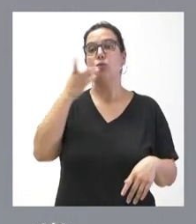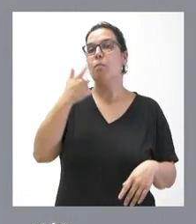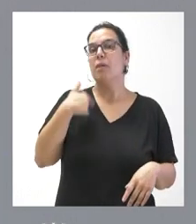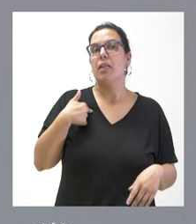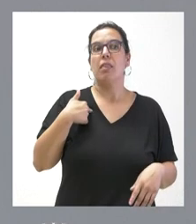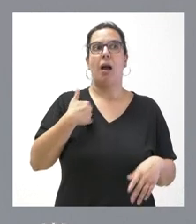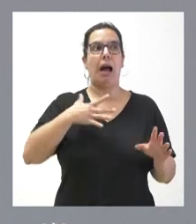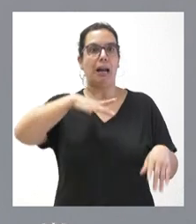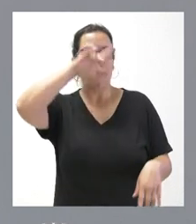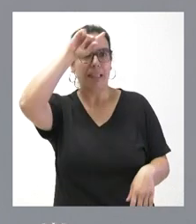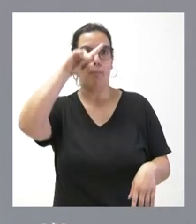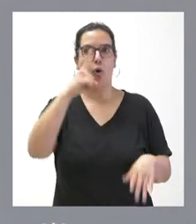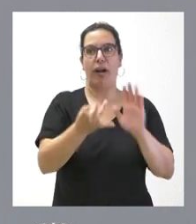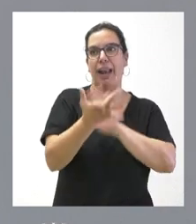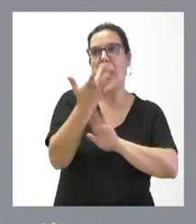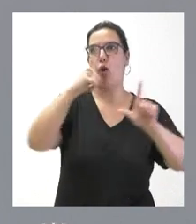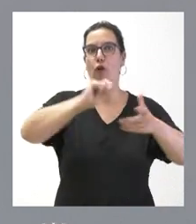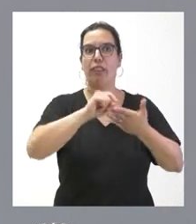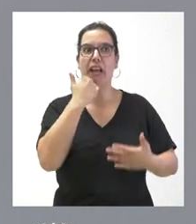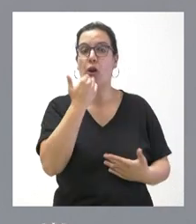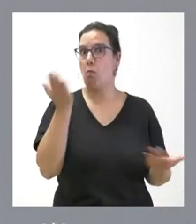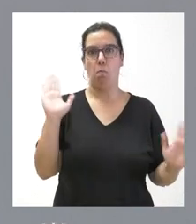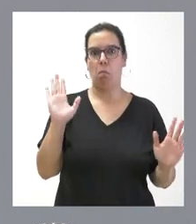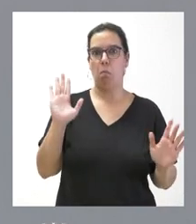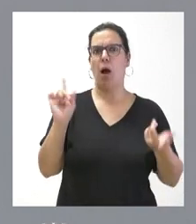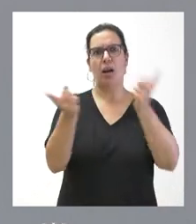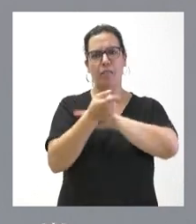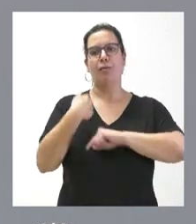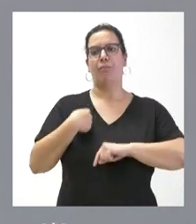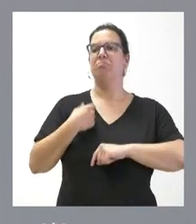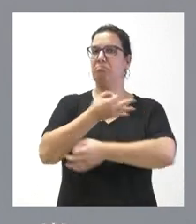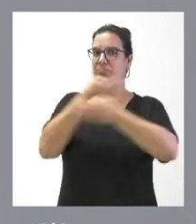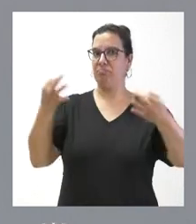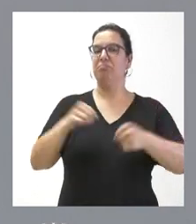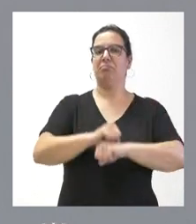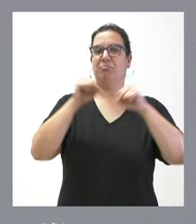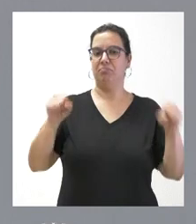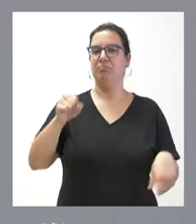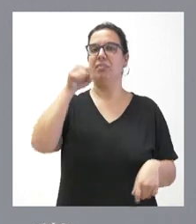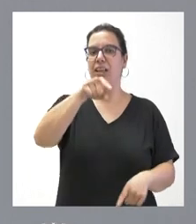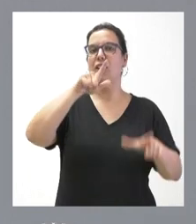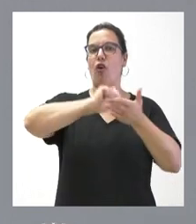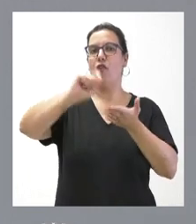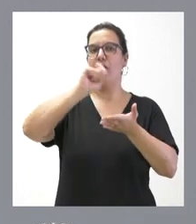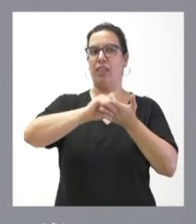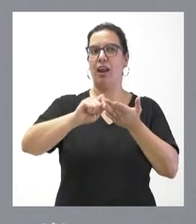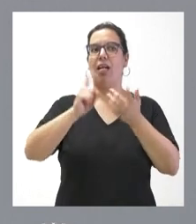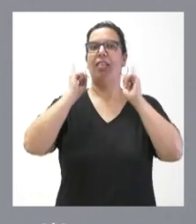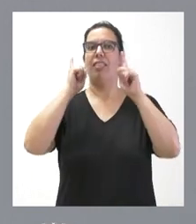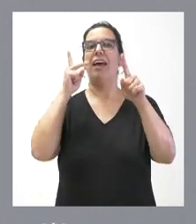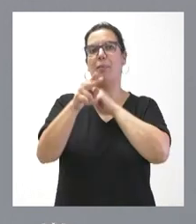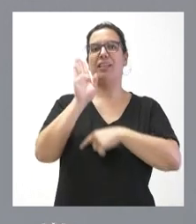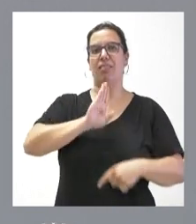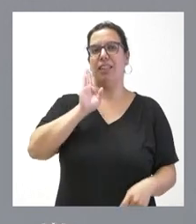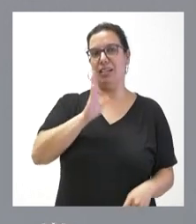que nos arrepentimos de haber puesto en marcha esas oficinas, todo lo contrario. Nos refuerzan esta idea de que estas oficinas previenen la